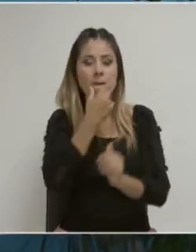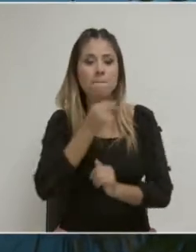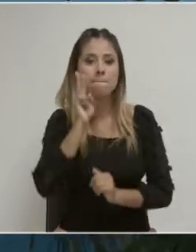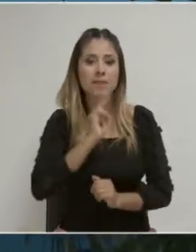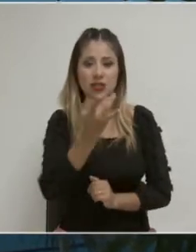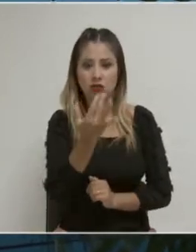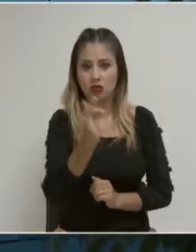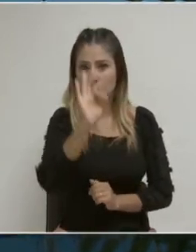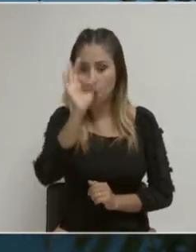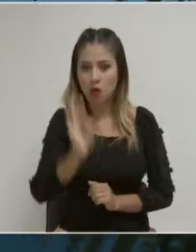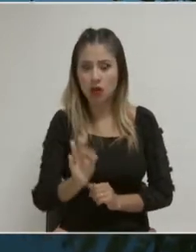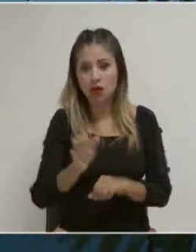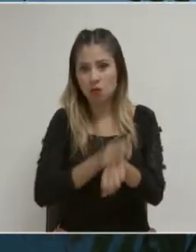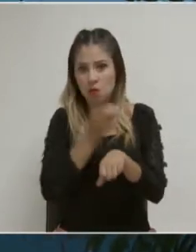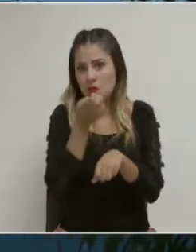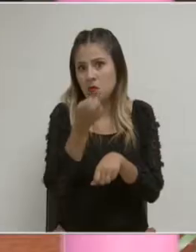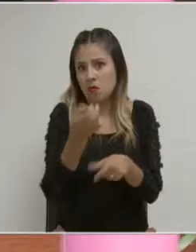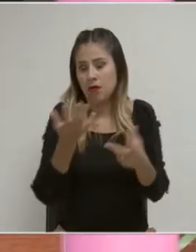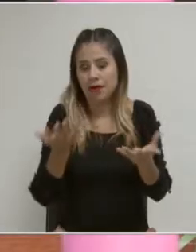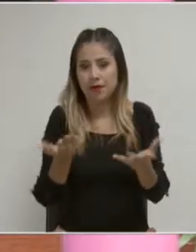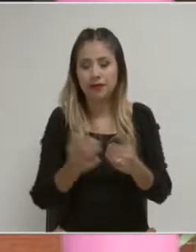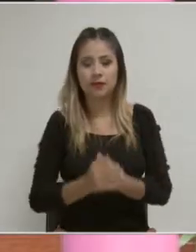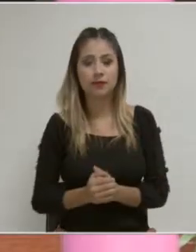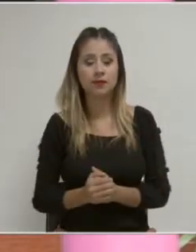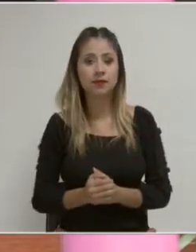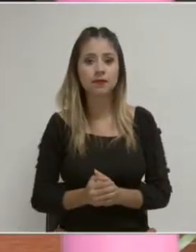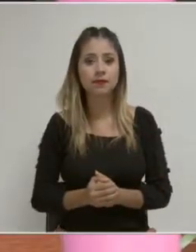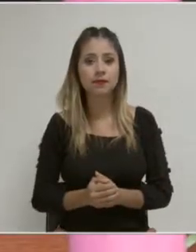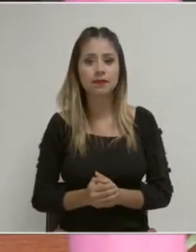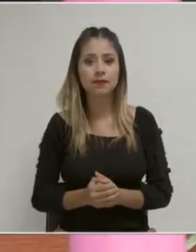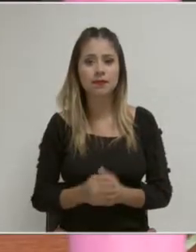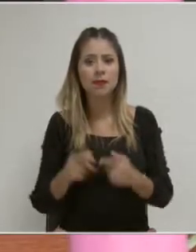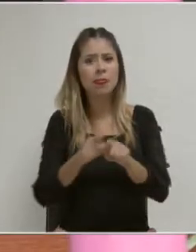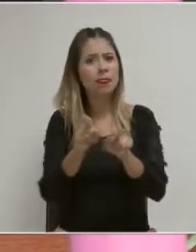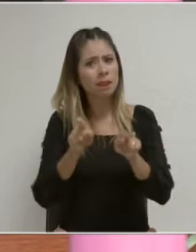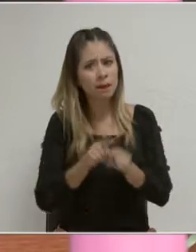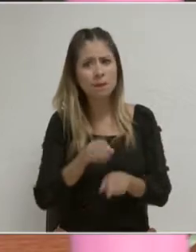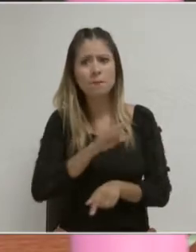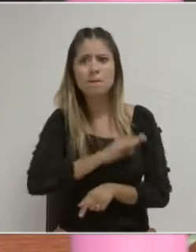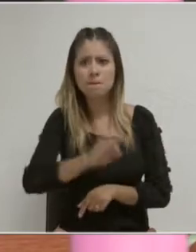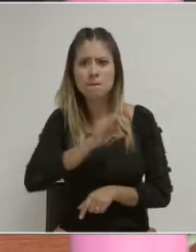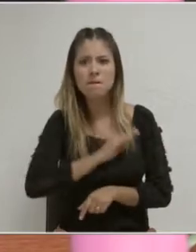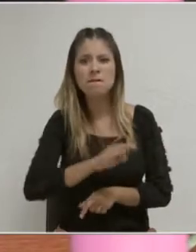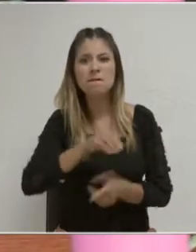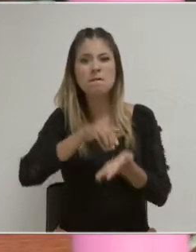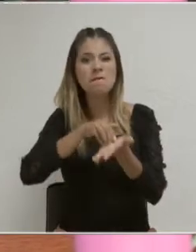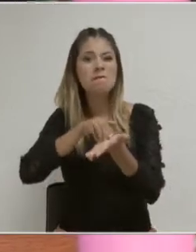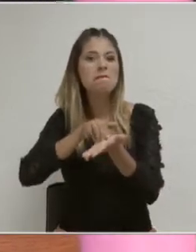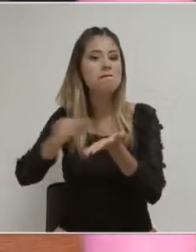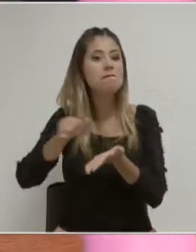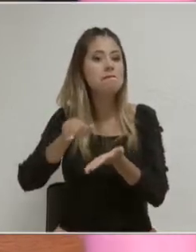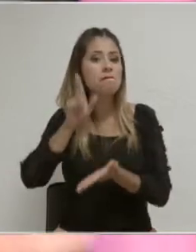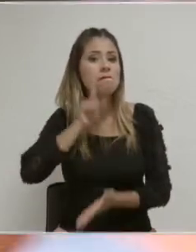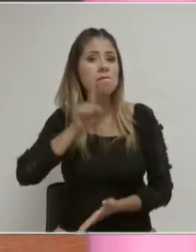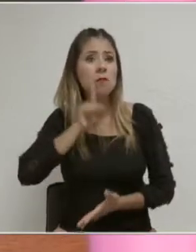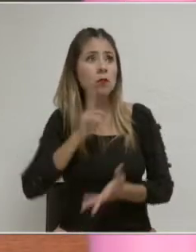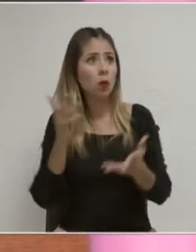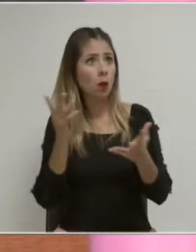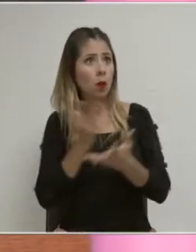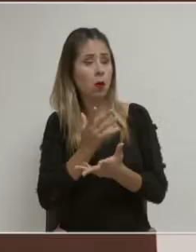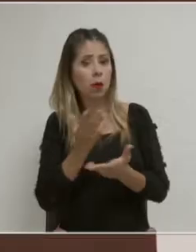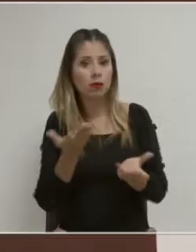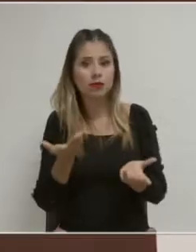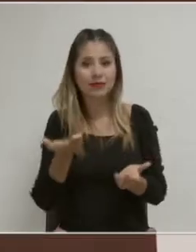una u otra forma encontraban posibilidades para dejar fuera a las mujeres en la participación política.